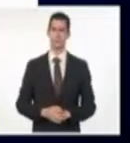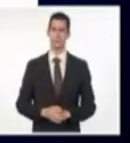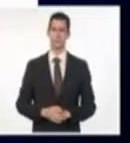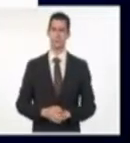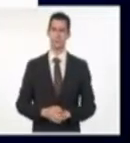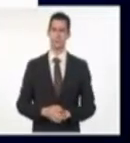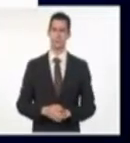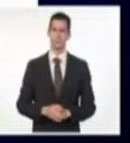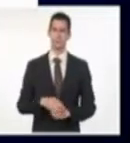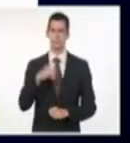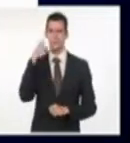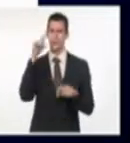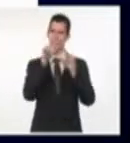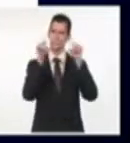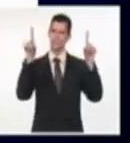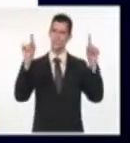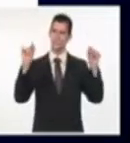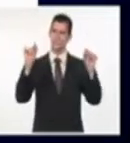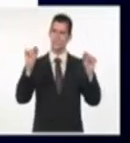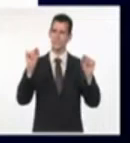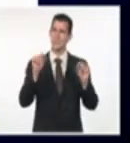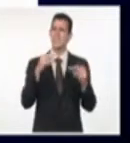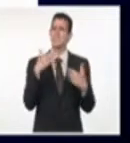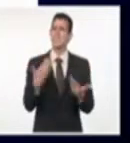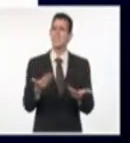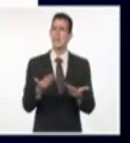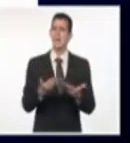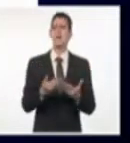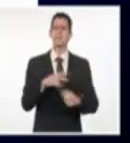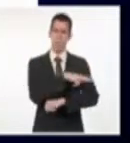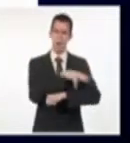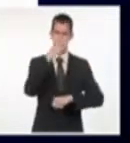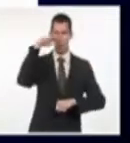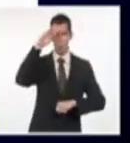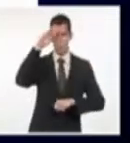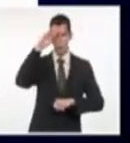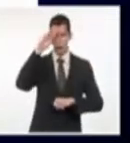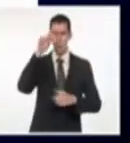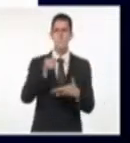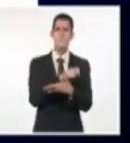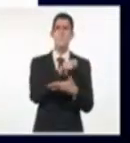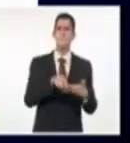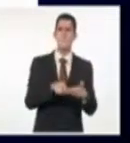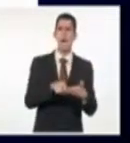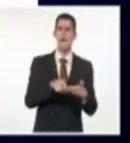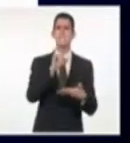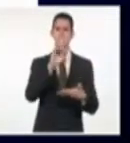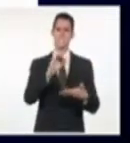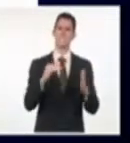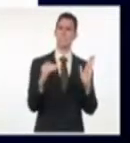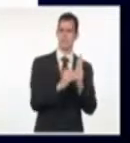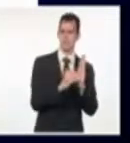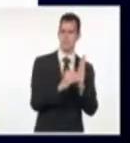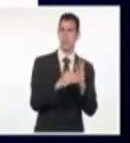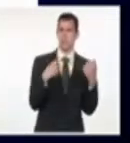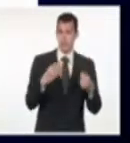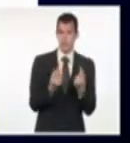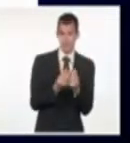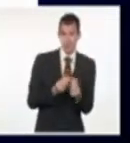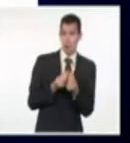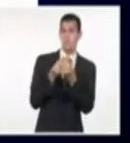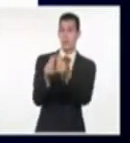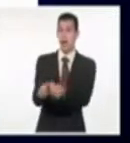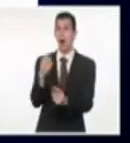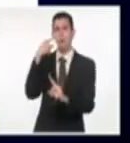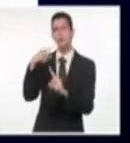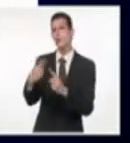promoviendo la libertad. País, Cuba, monto solicitado, 60 mil. Les dieron 49 mil, poco menos, ¿eh? Pidieron 60 mil. Fecha de inicio,